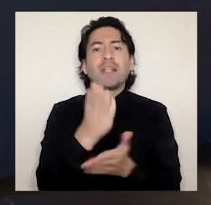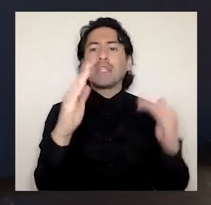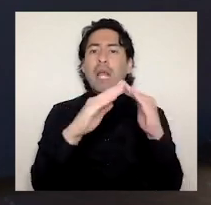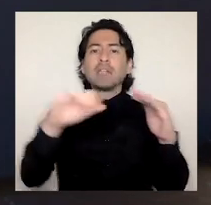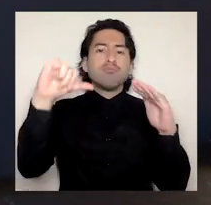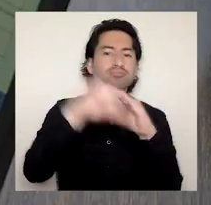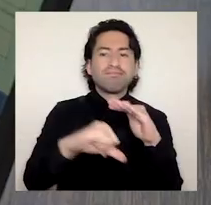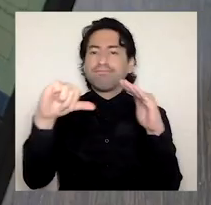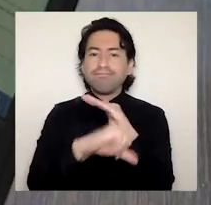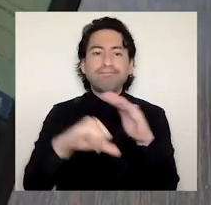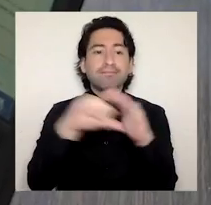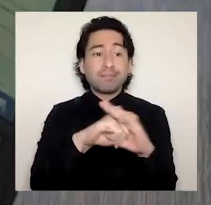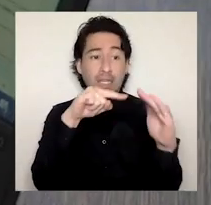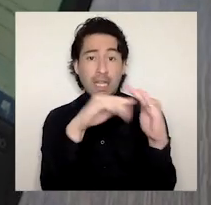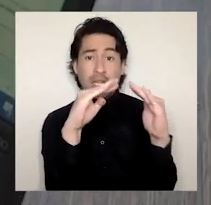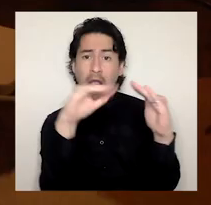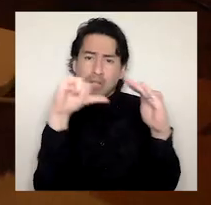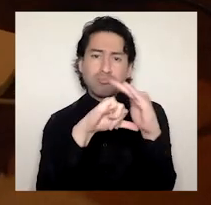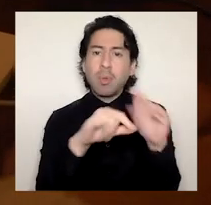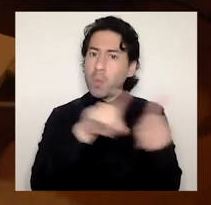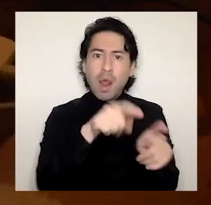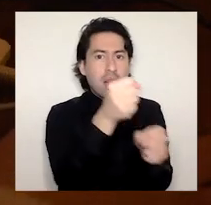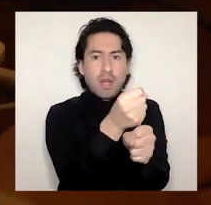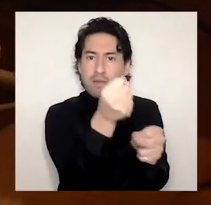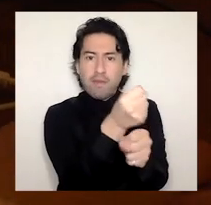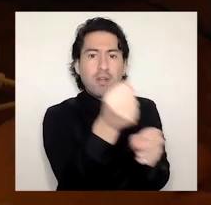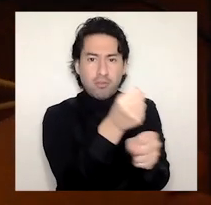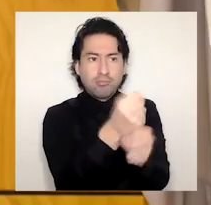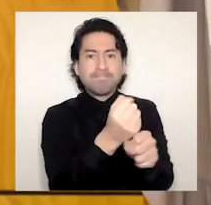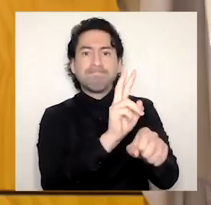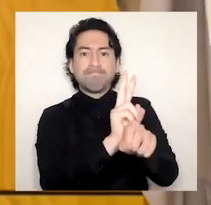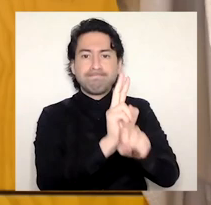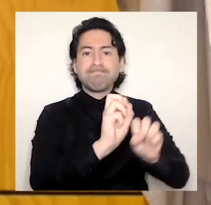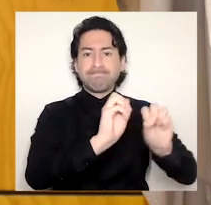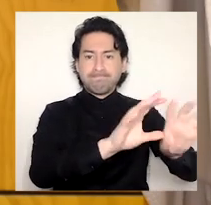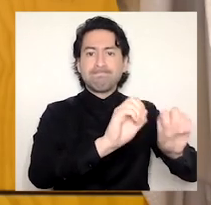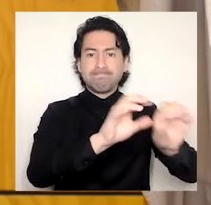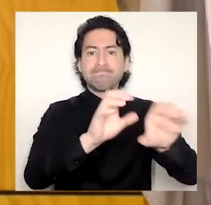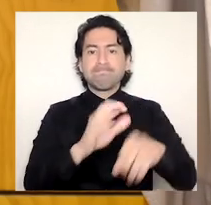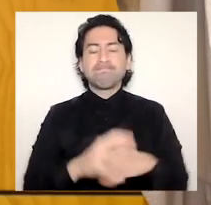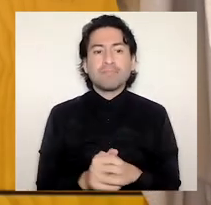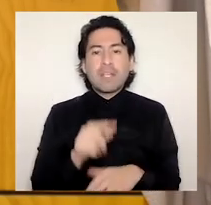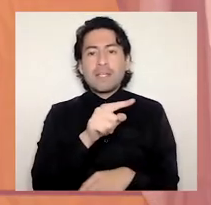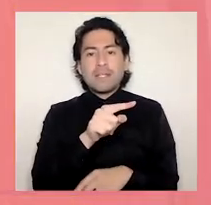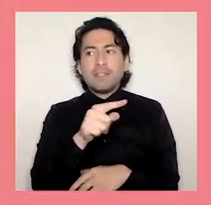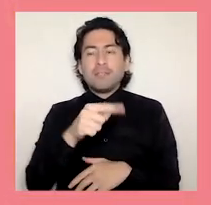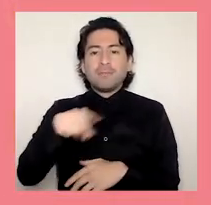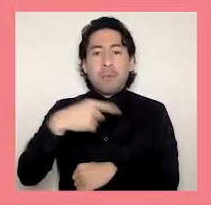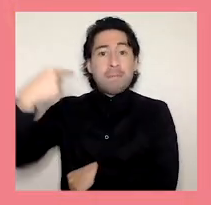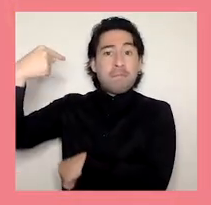y de teletrabajo, que también incluyó la docencia. En esos momentos, teníamos un mandato.